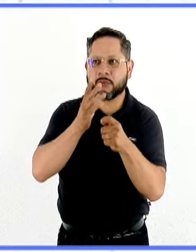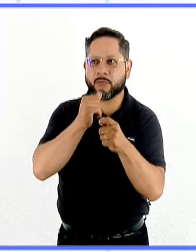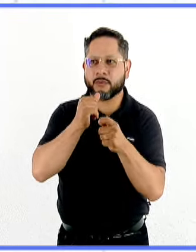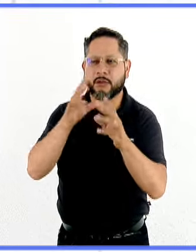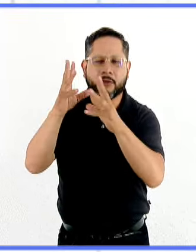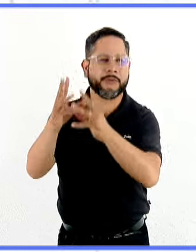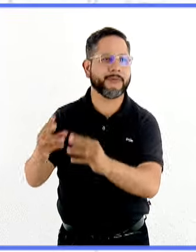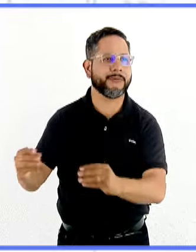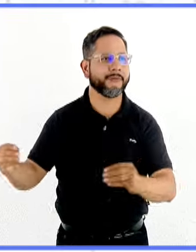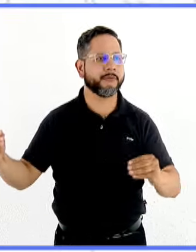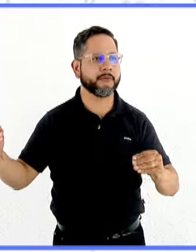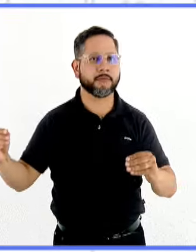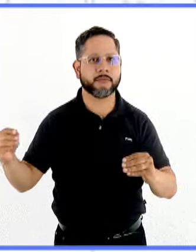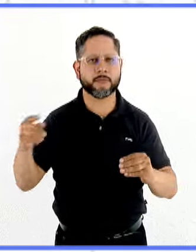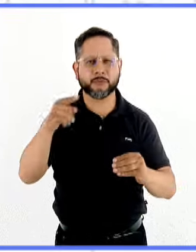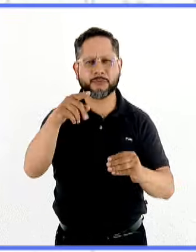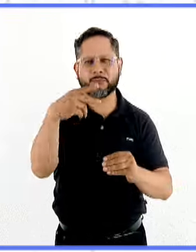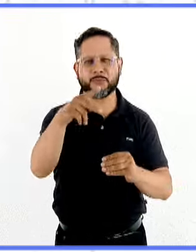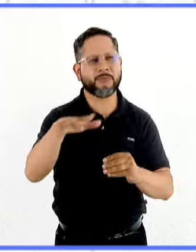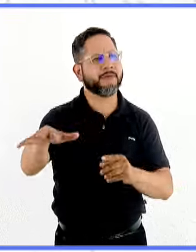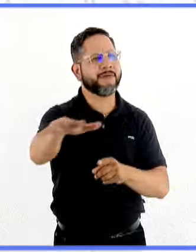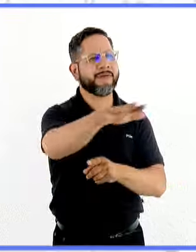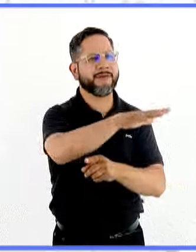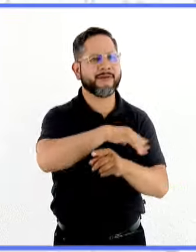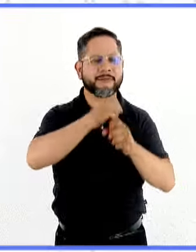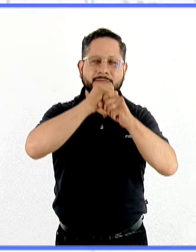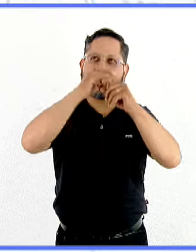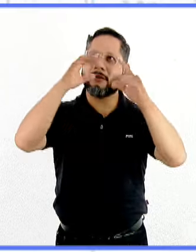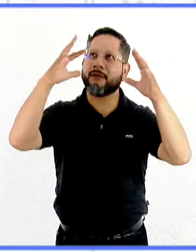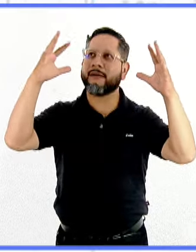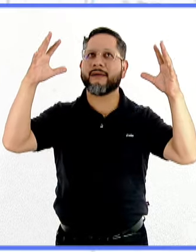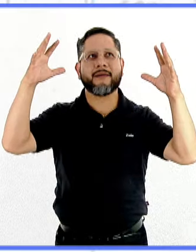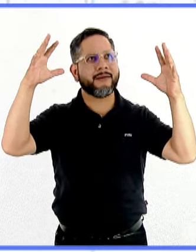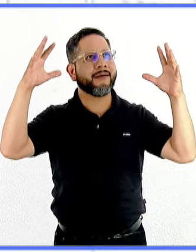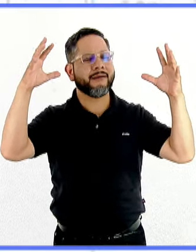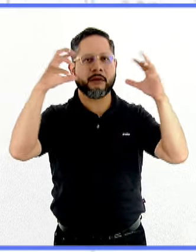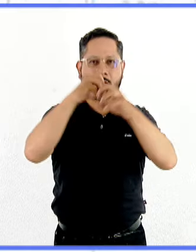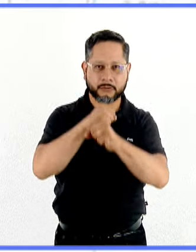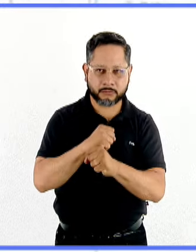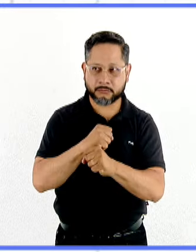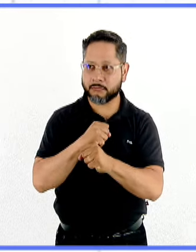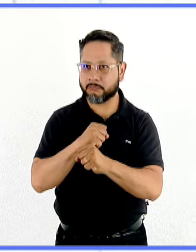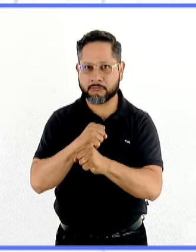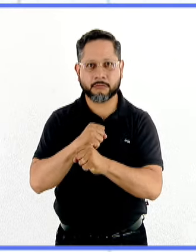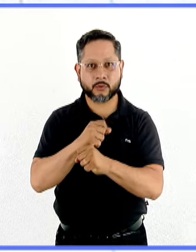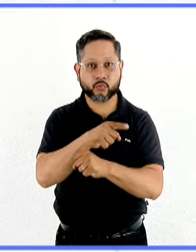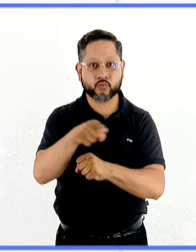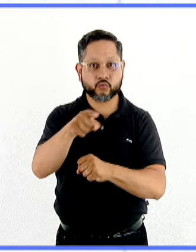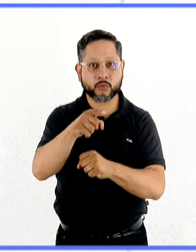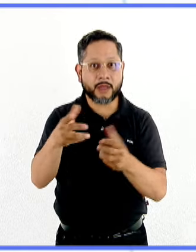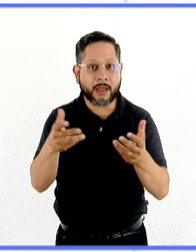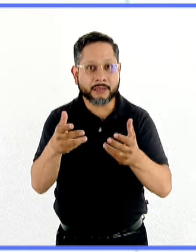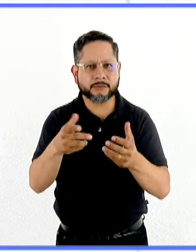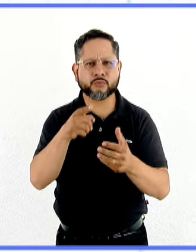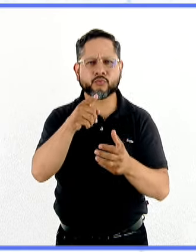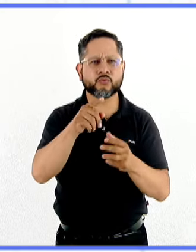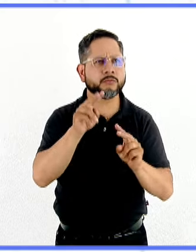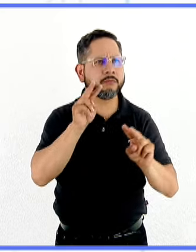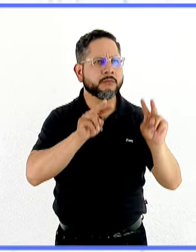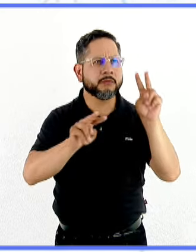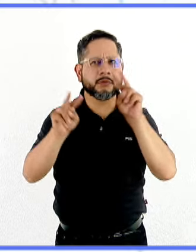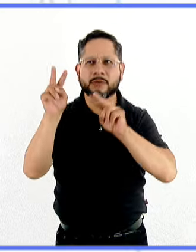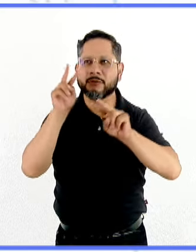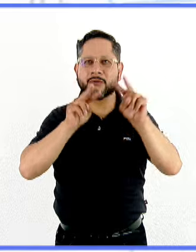La imaginación se nutre de nuestro contexto y los estímulos que nos rodean. Por ello, es recomendable un consumo audiovisual